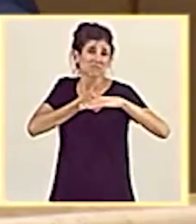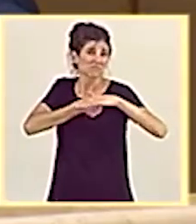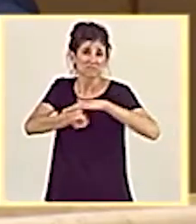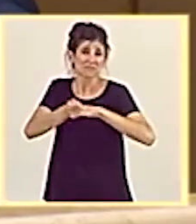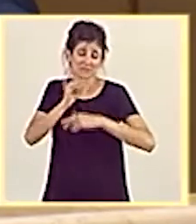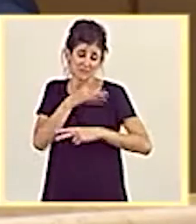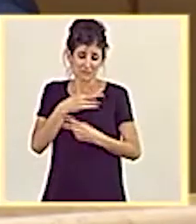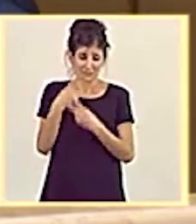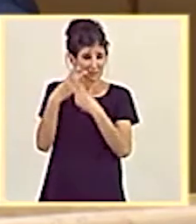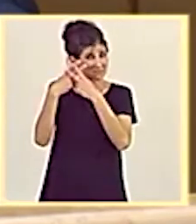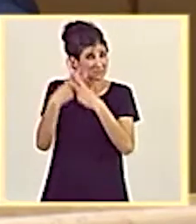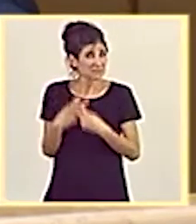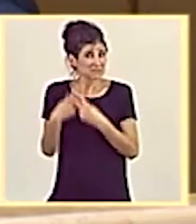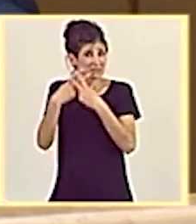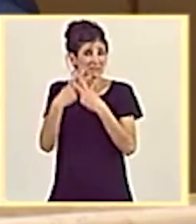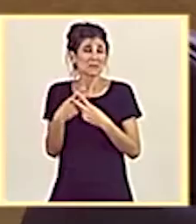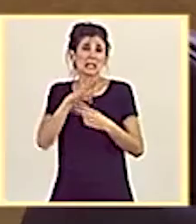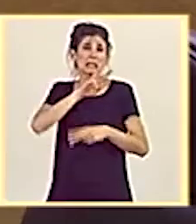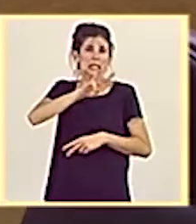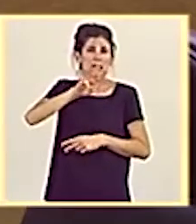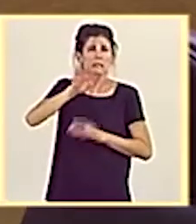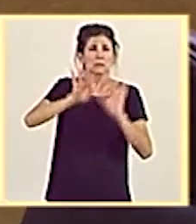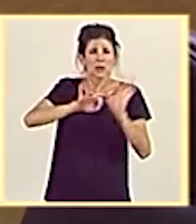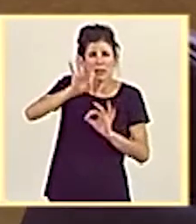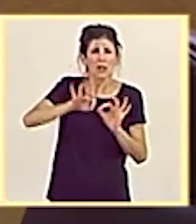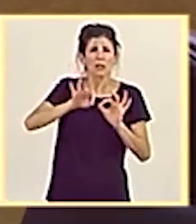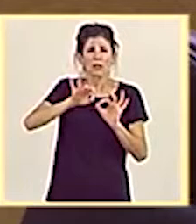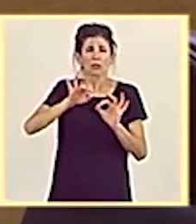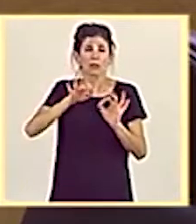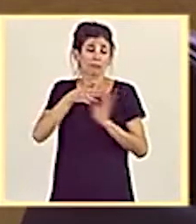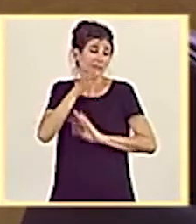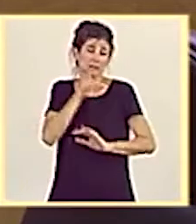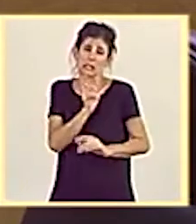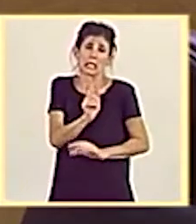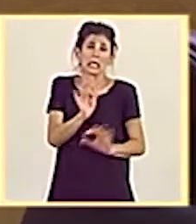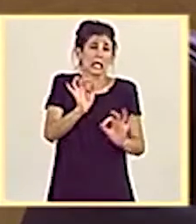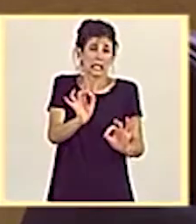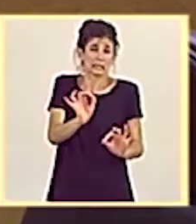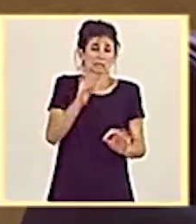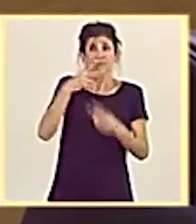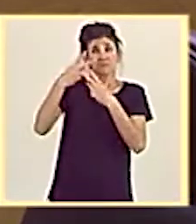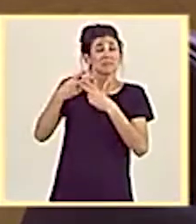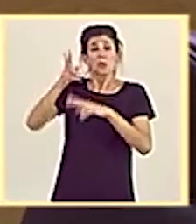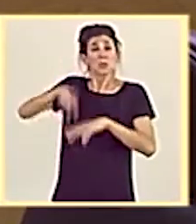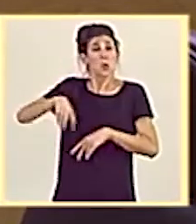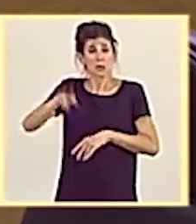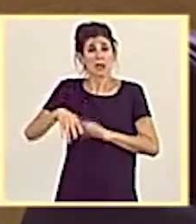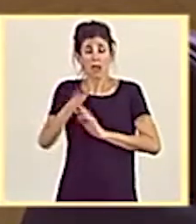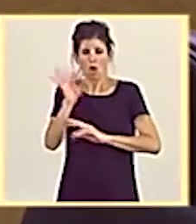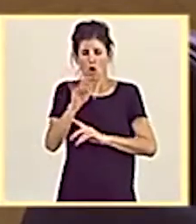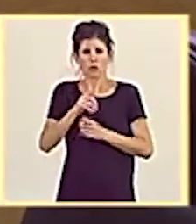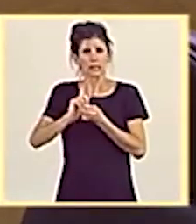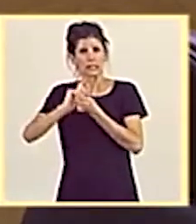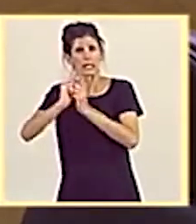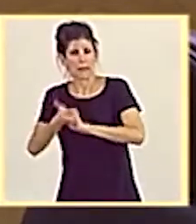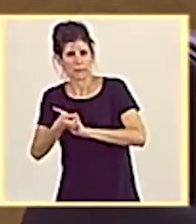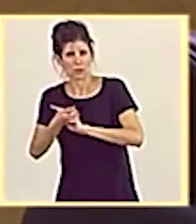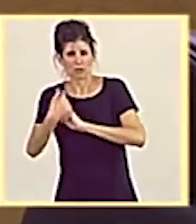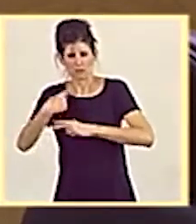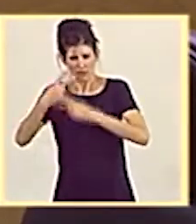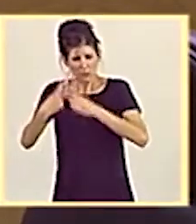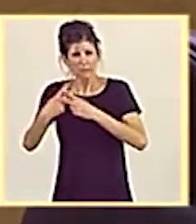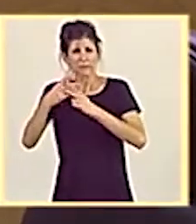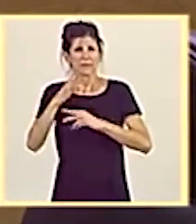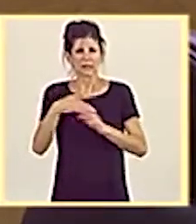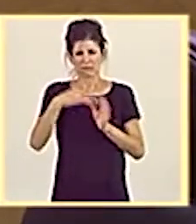probablemente 33% por defecto. O en casos se encontraron con cambios en las valoraciones con diferentes criterios